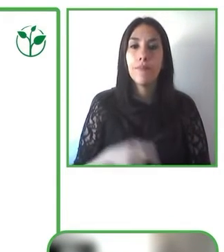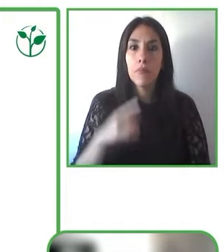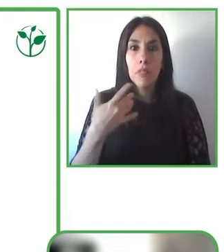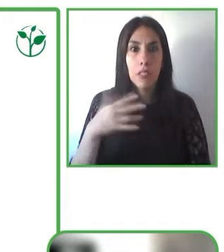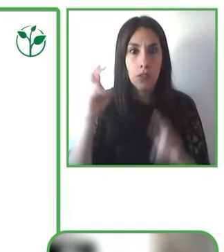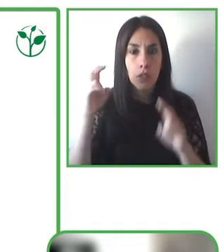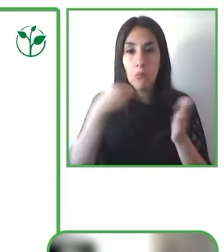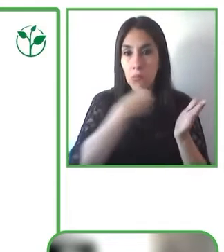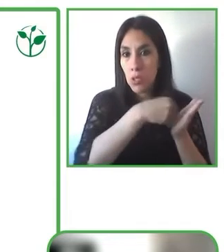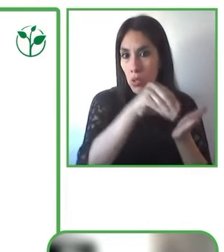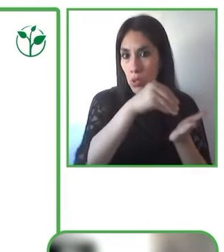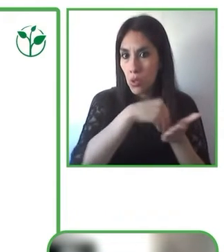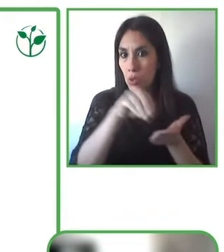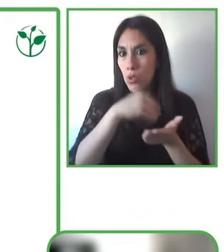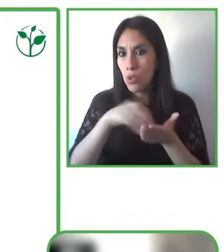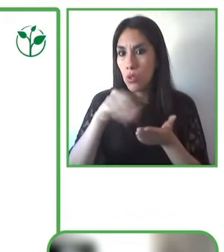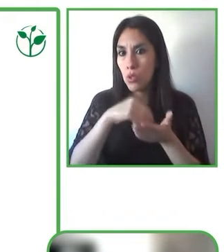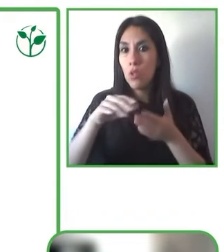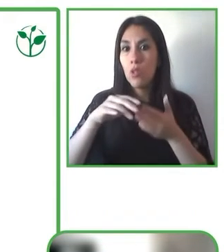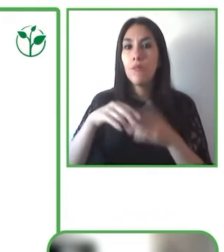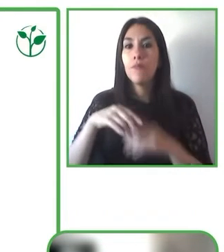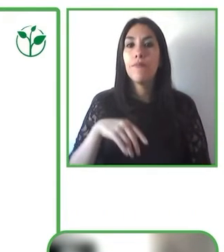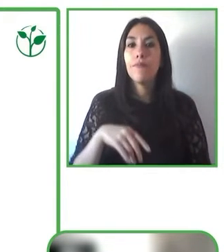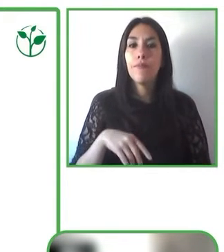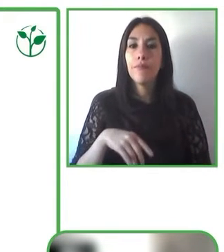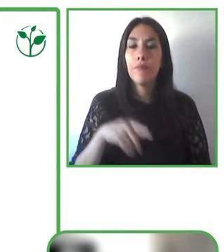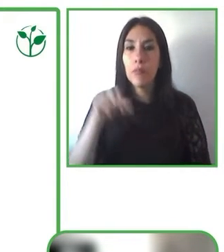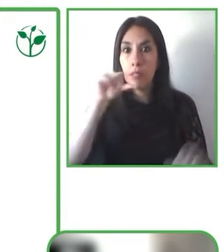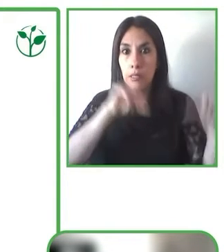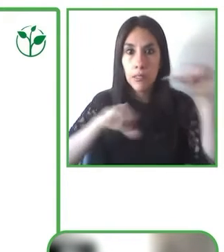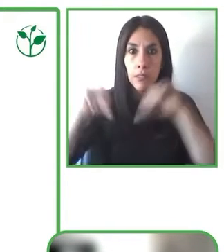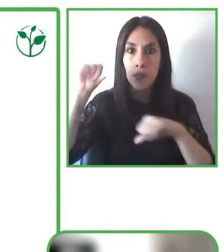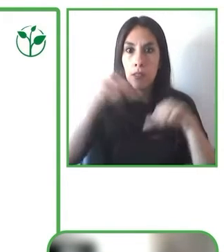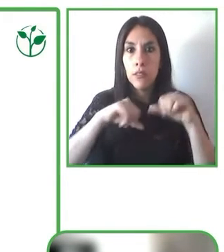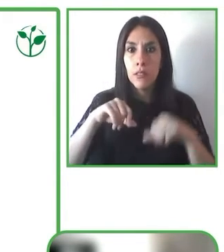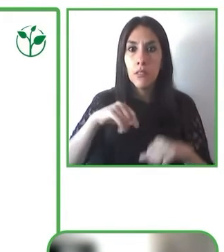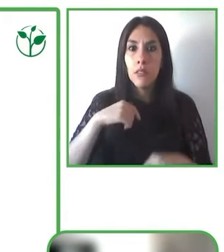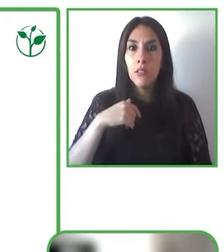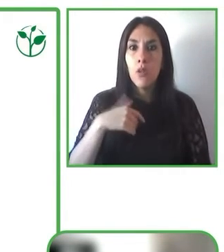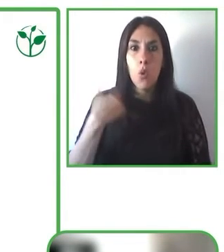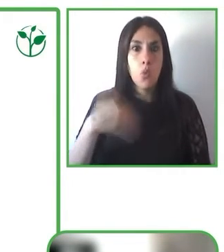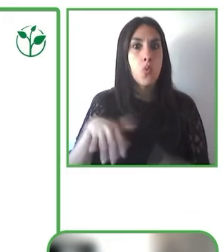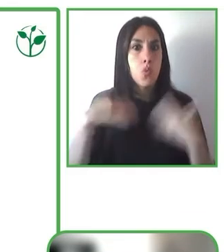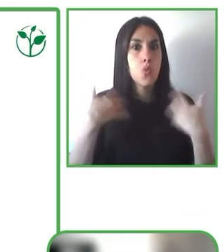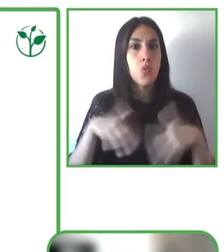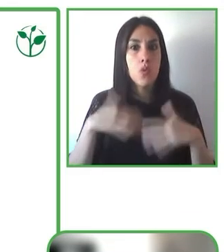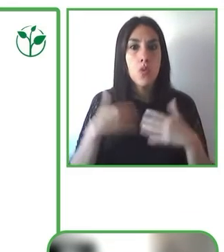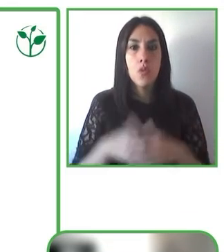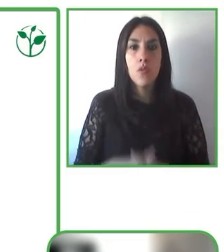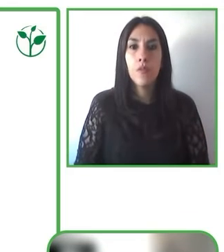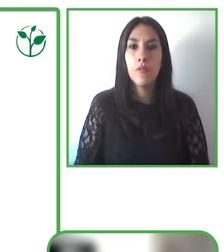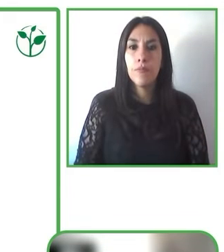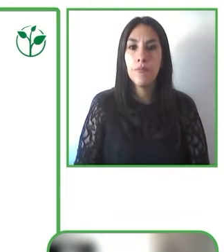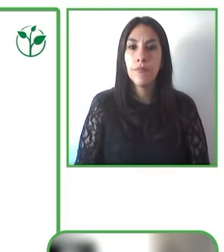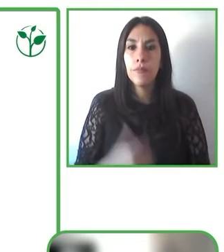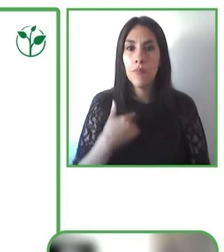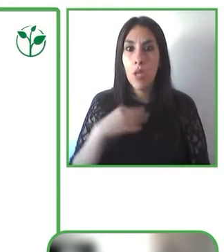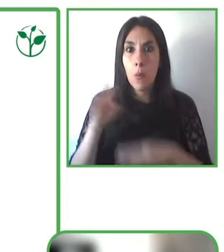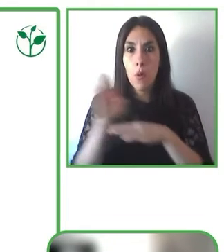la investigación también es un rol muy importante para nuestra organización. Otra función